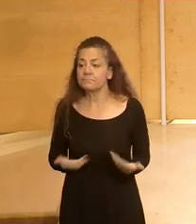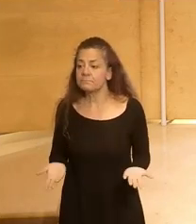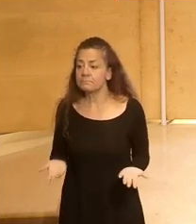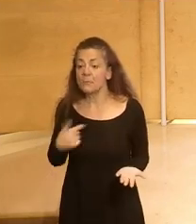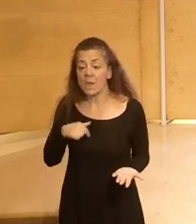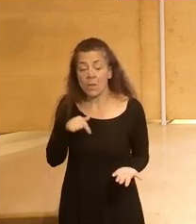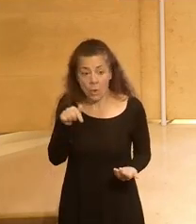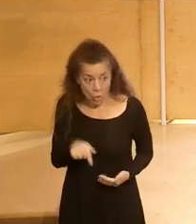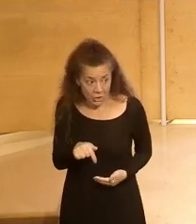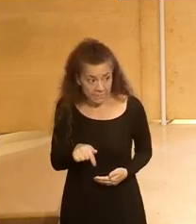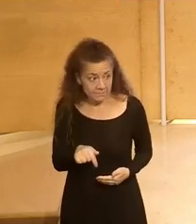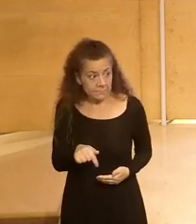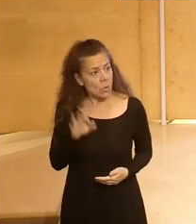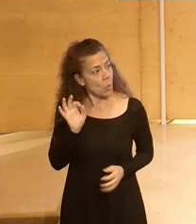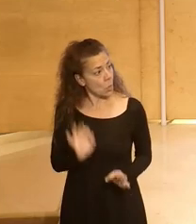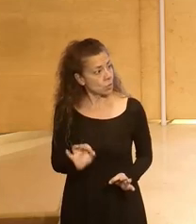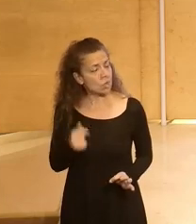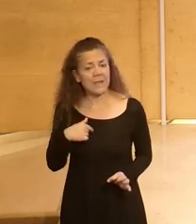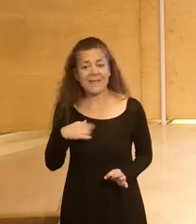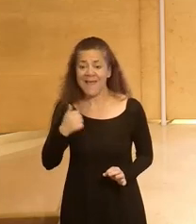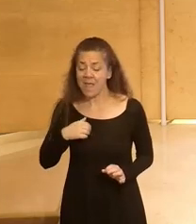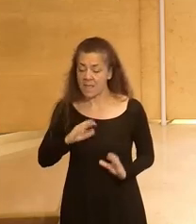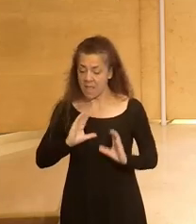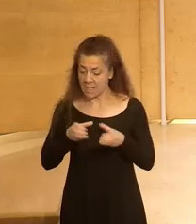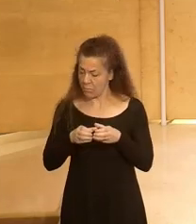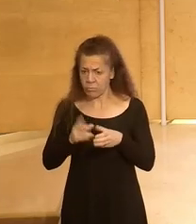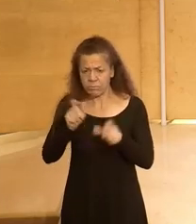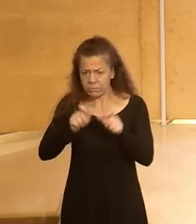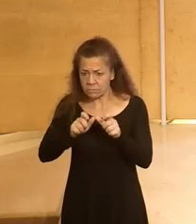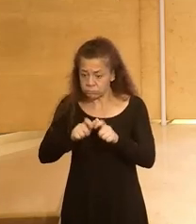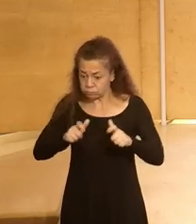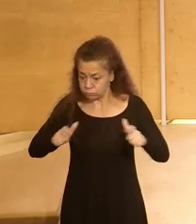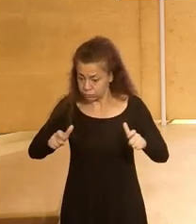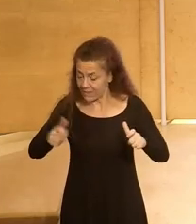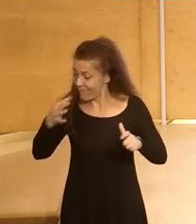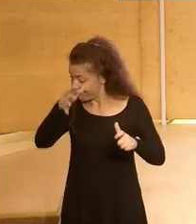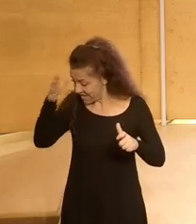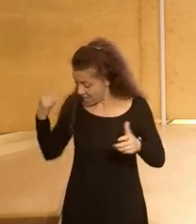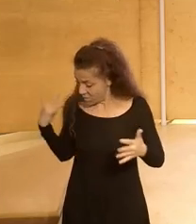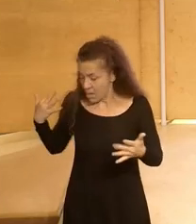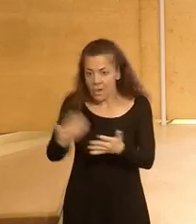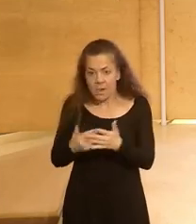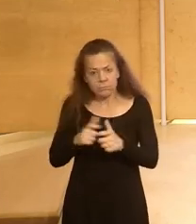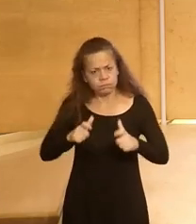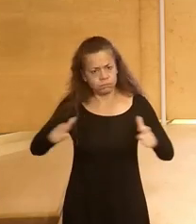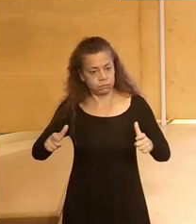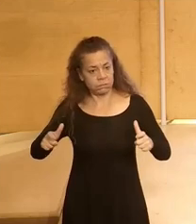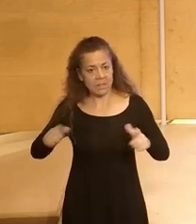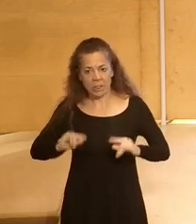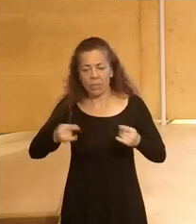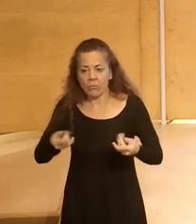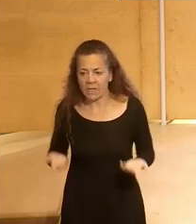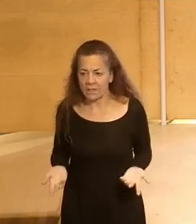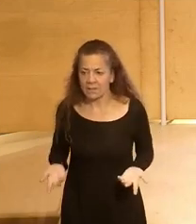y hoy estábamos viendo que hemos doblado el equipo hemos doblado el equipo desde el verano ahora y estamos o sea